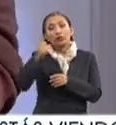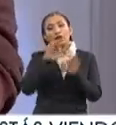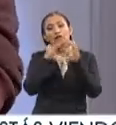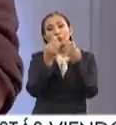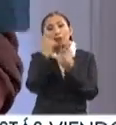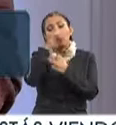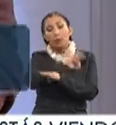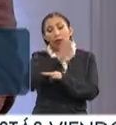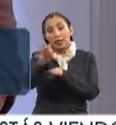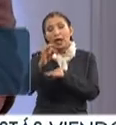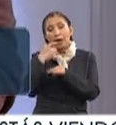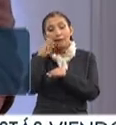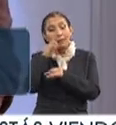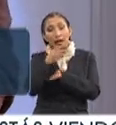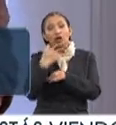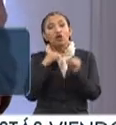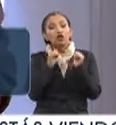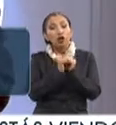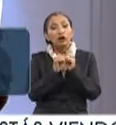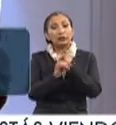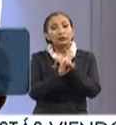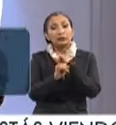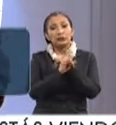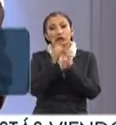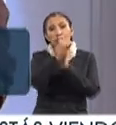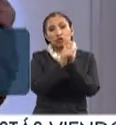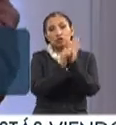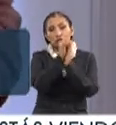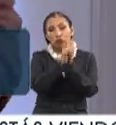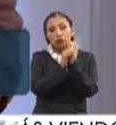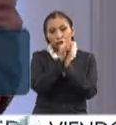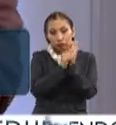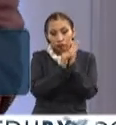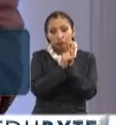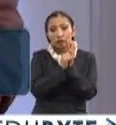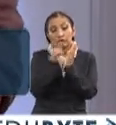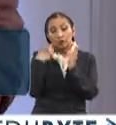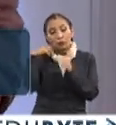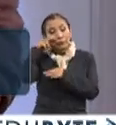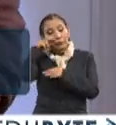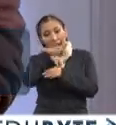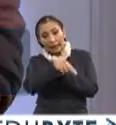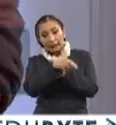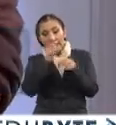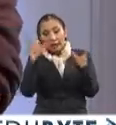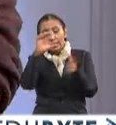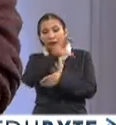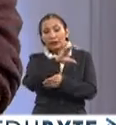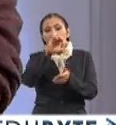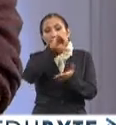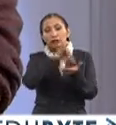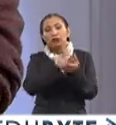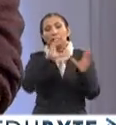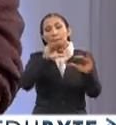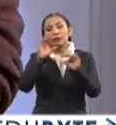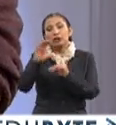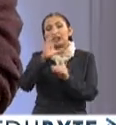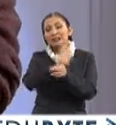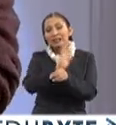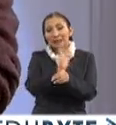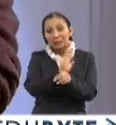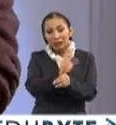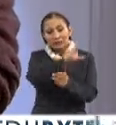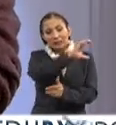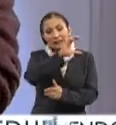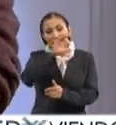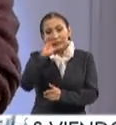forma de acceder a nuestro trabajo es a través de nuestra página de YouTube. Venga. Y si entran ahí, en el Centro de Capación Cinematográfica, van a poder